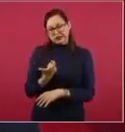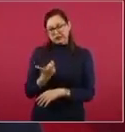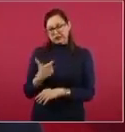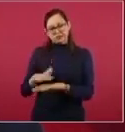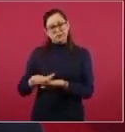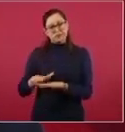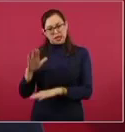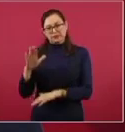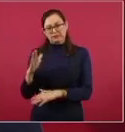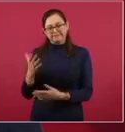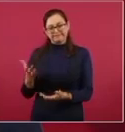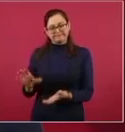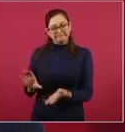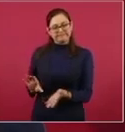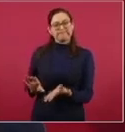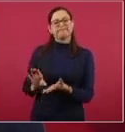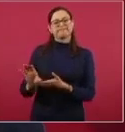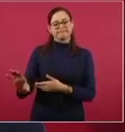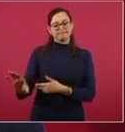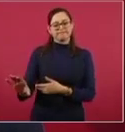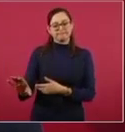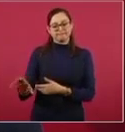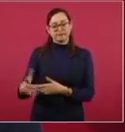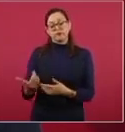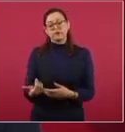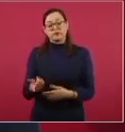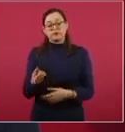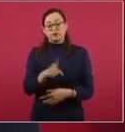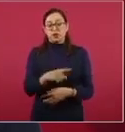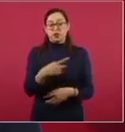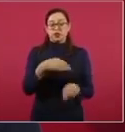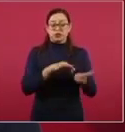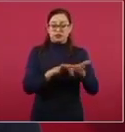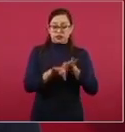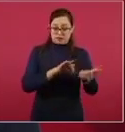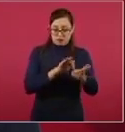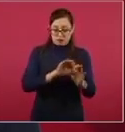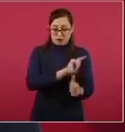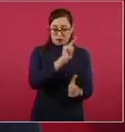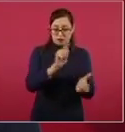a la que por ley tienen derecho.